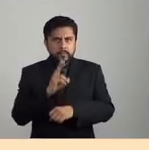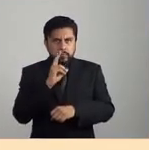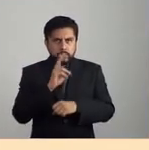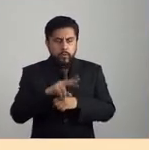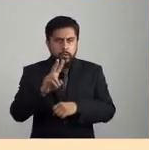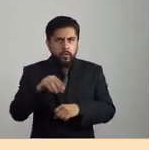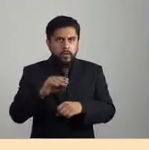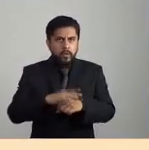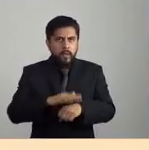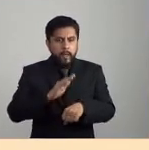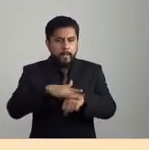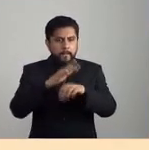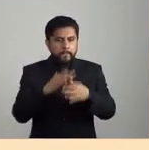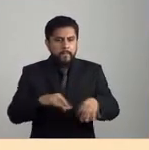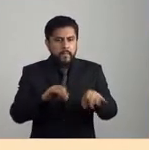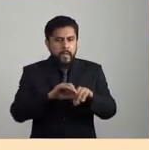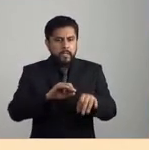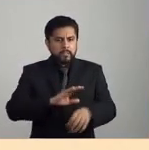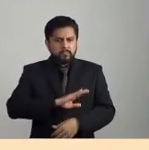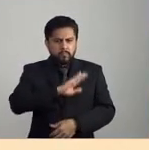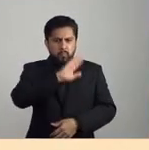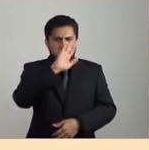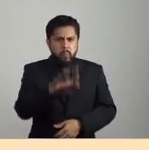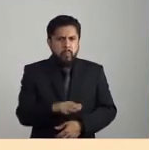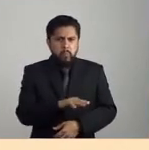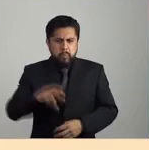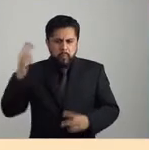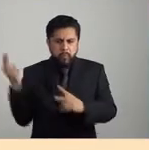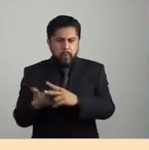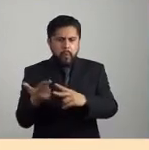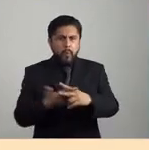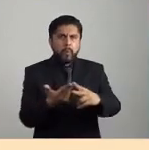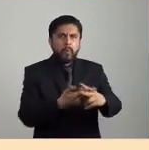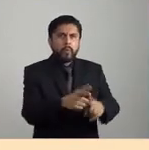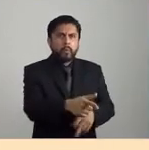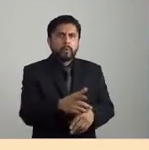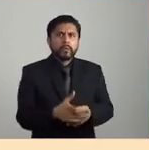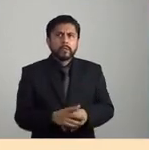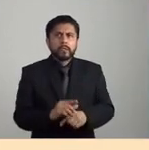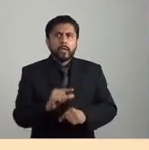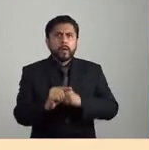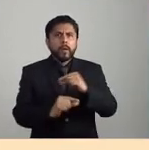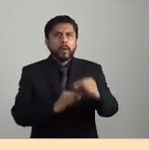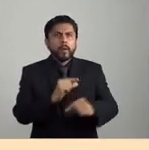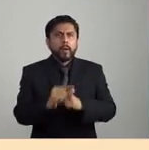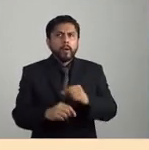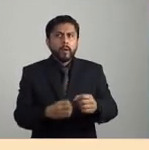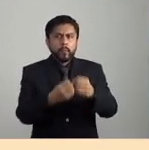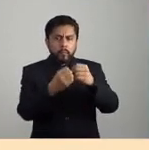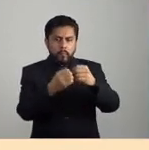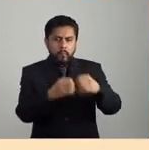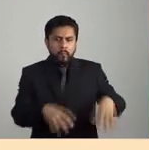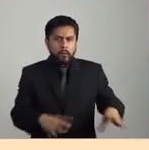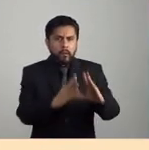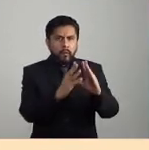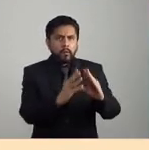¿no?, de cómo se van, de alguna manera, degradando las propias capacidades